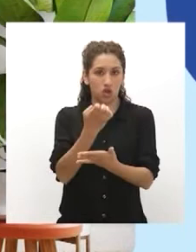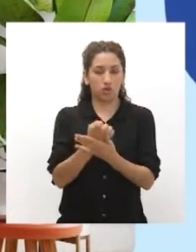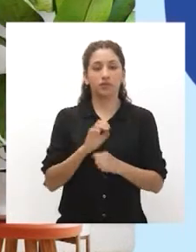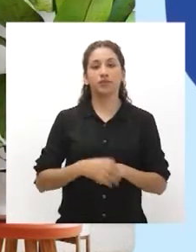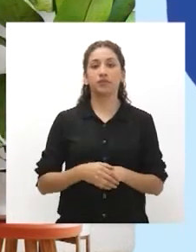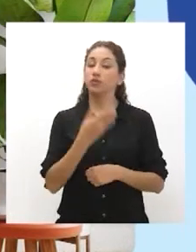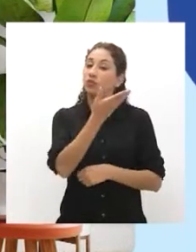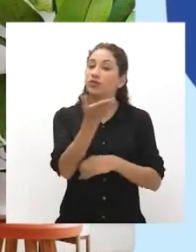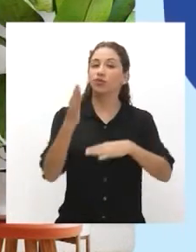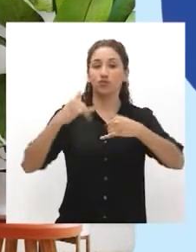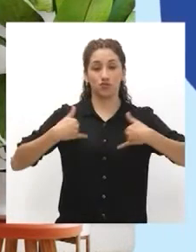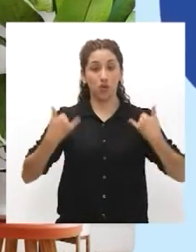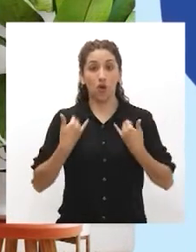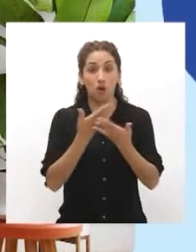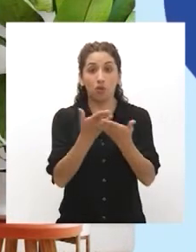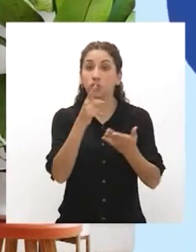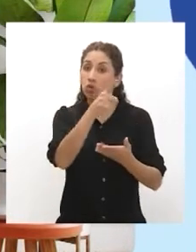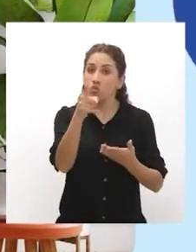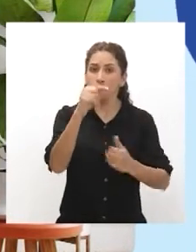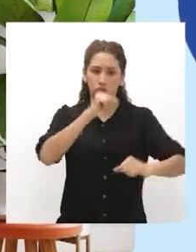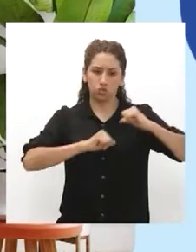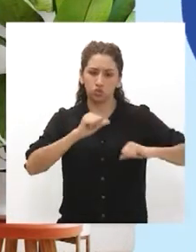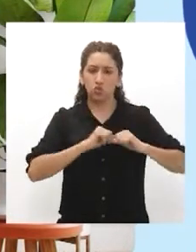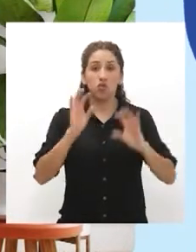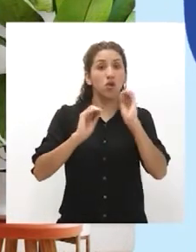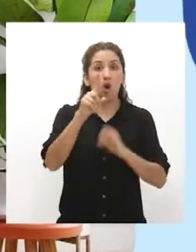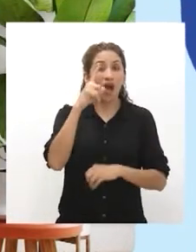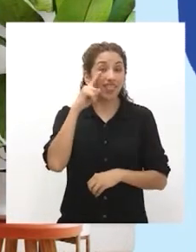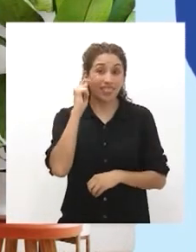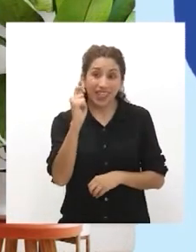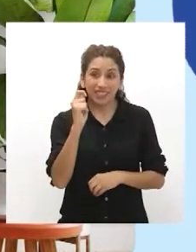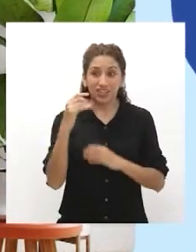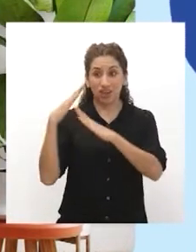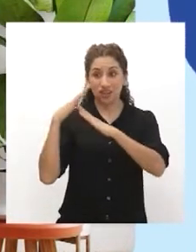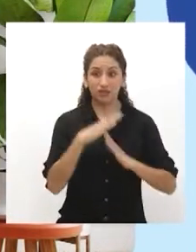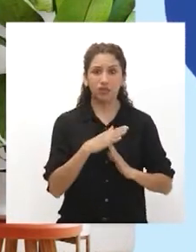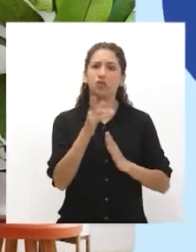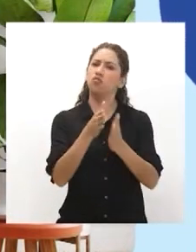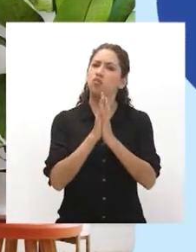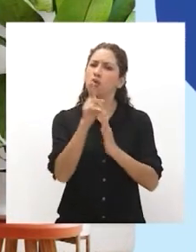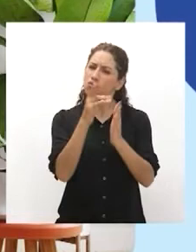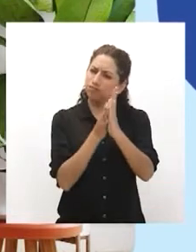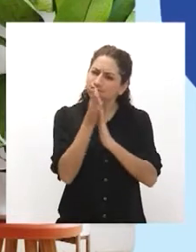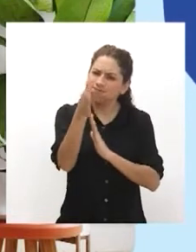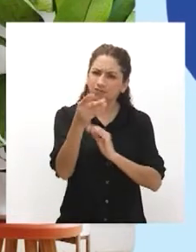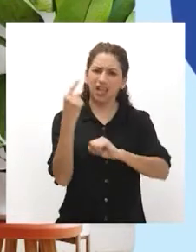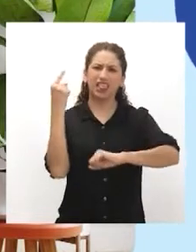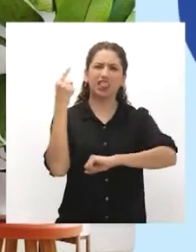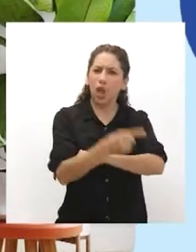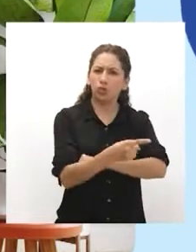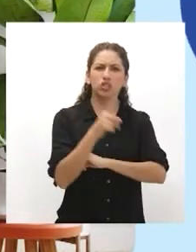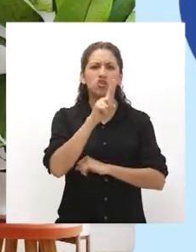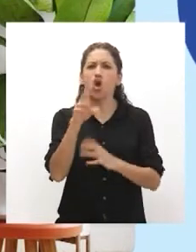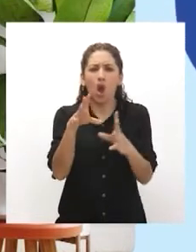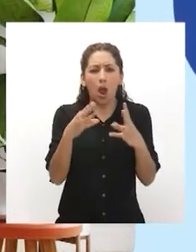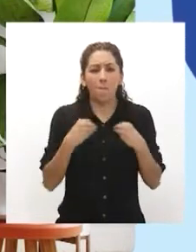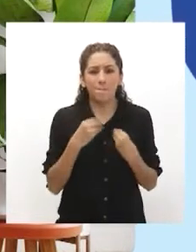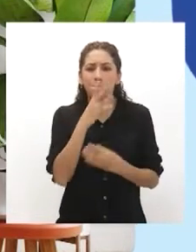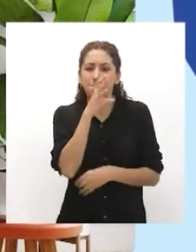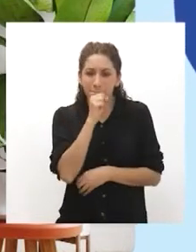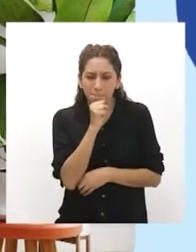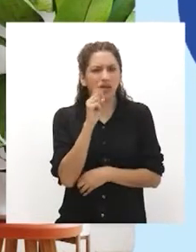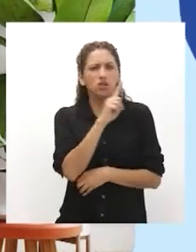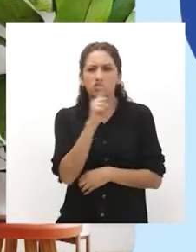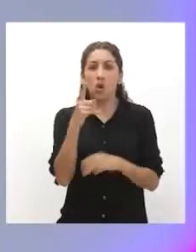Chicas y chicos, si son víctimas o testigos de discriminación, deben denunciarlo. No lo callen,